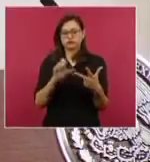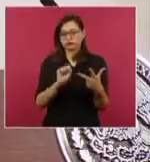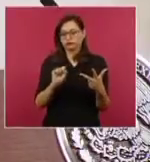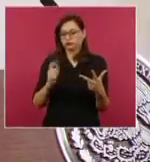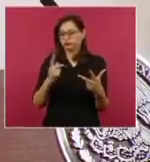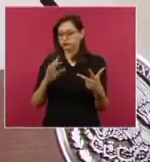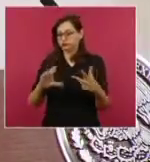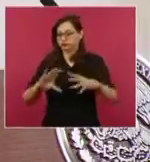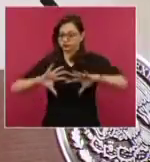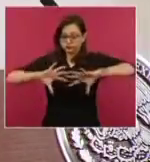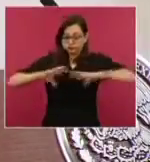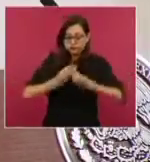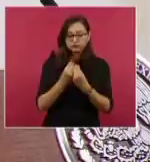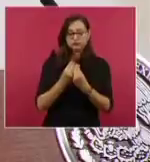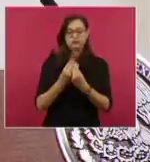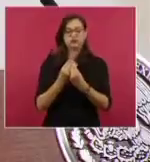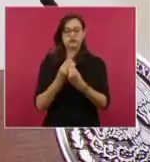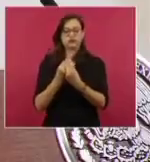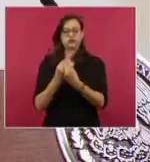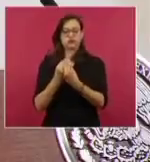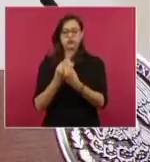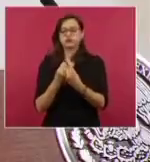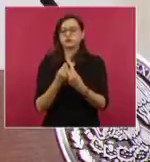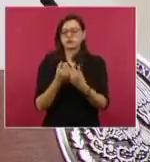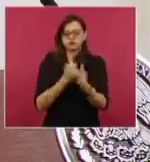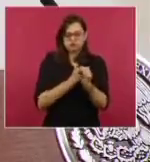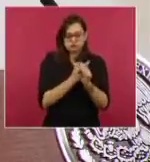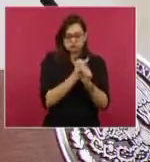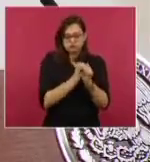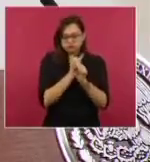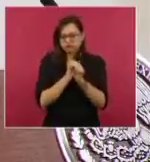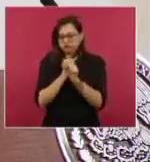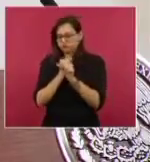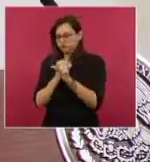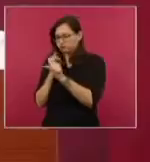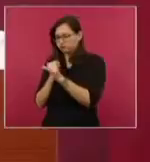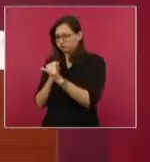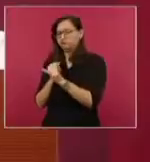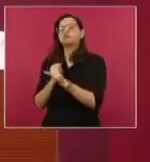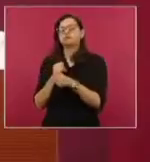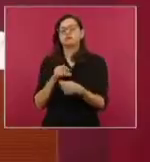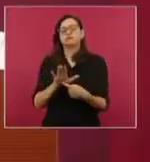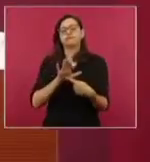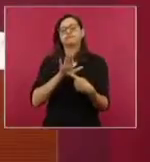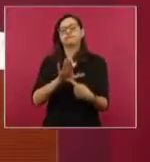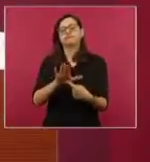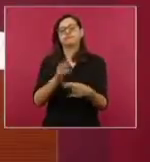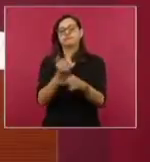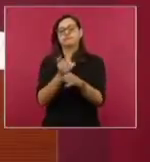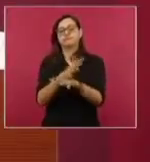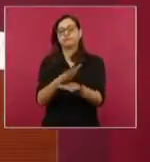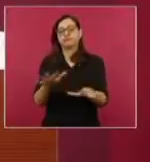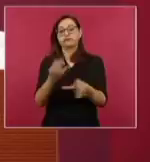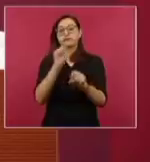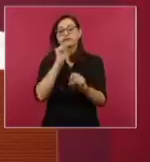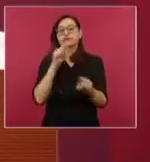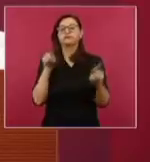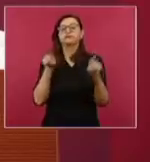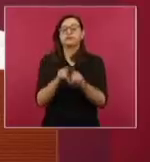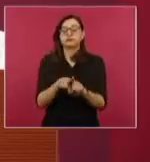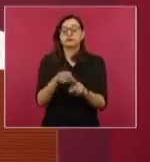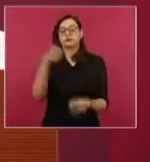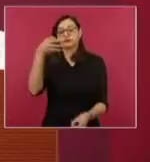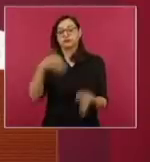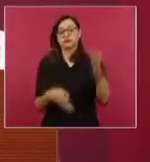trabajado y en todas se ha tenido resultados con las fiscalías de los estados de Guerrero,